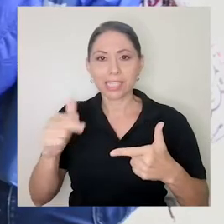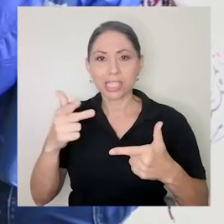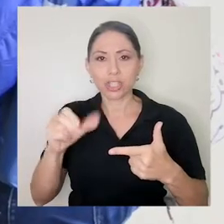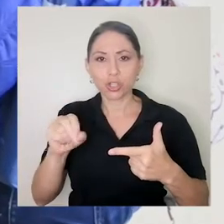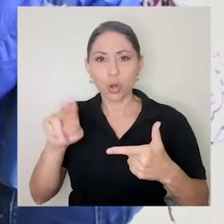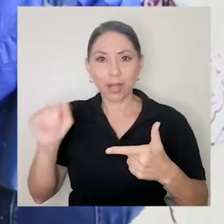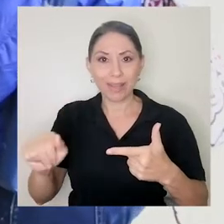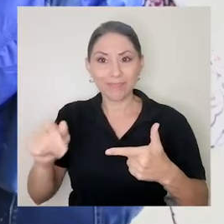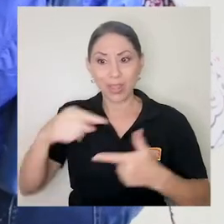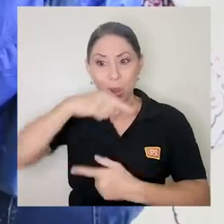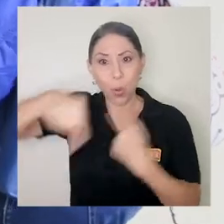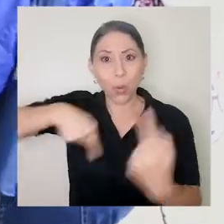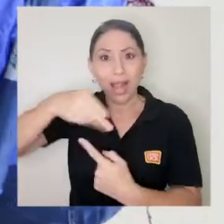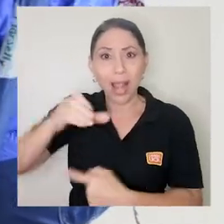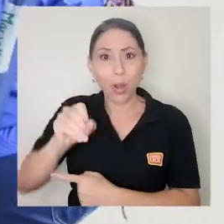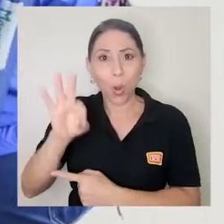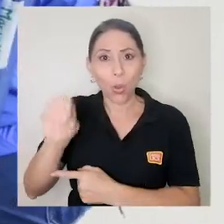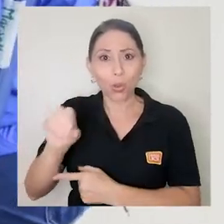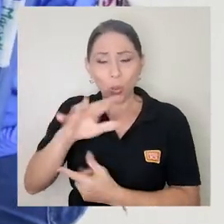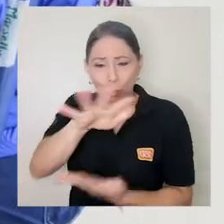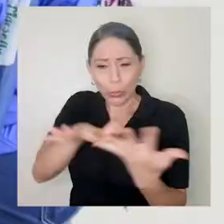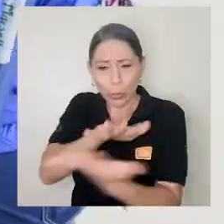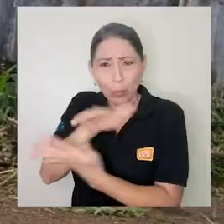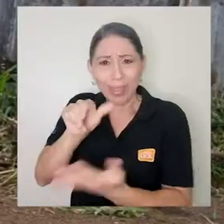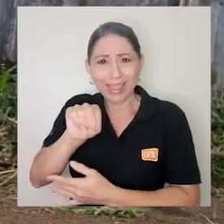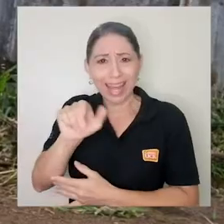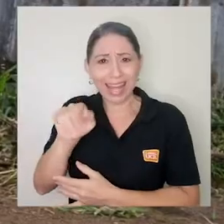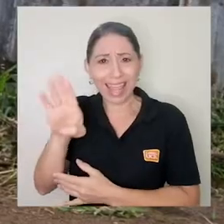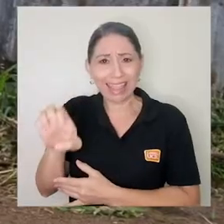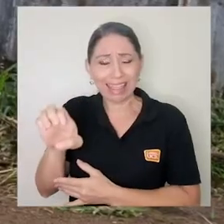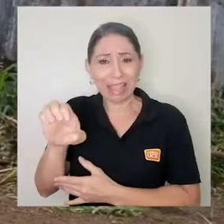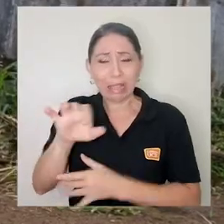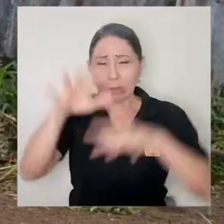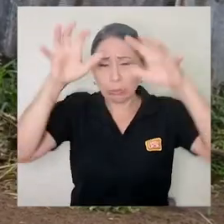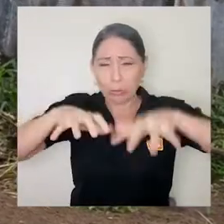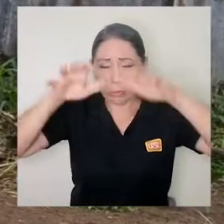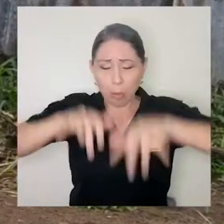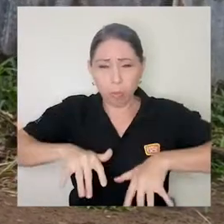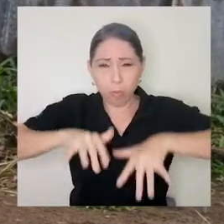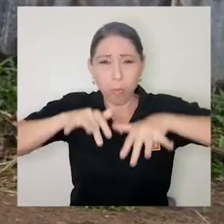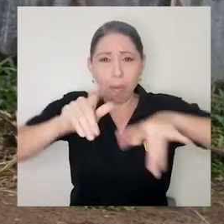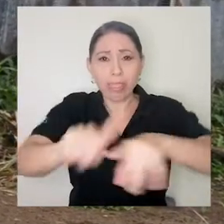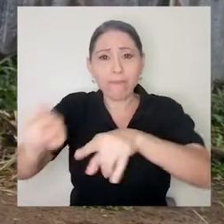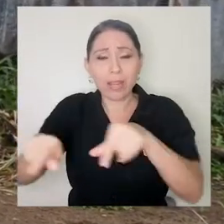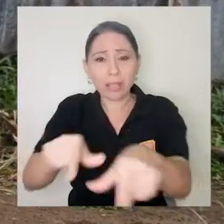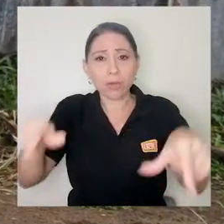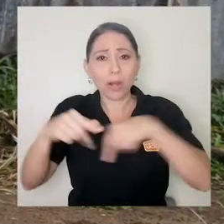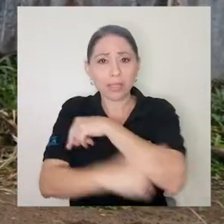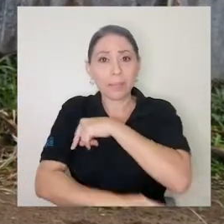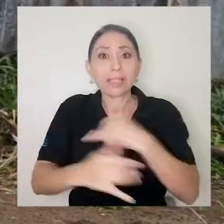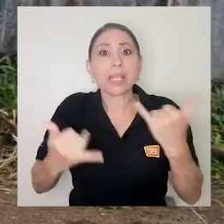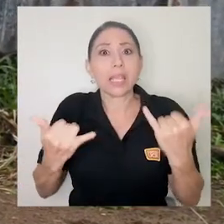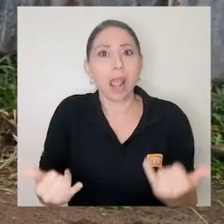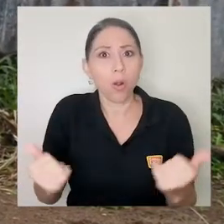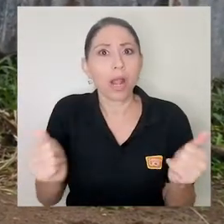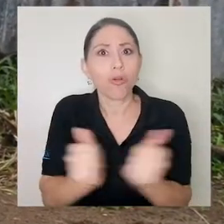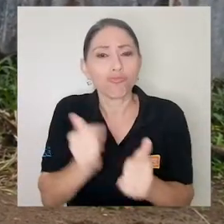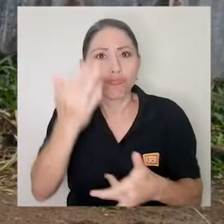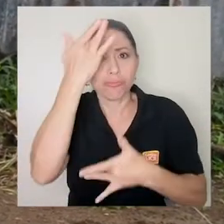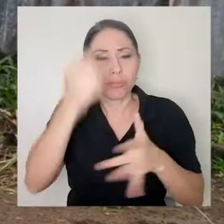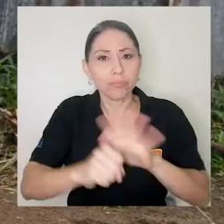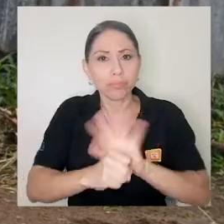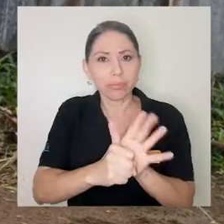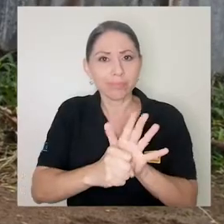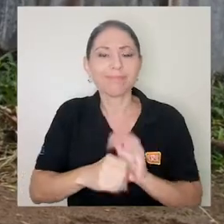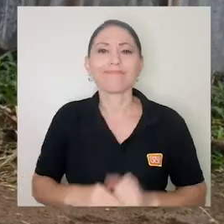huracán Oto y la tormenta tropical Nate dejó estragos en diferentes comunidades del país y ahora ante la presencia del